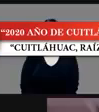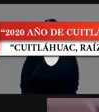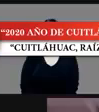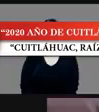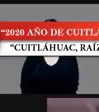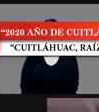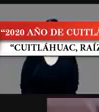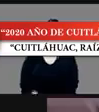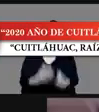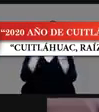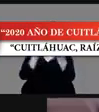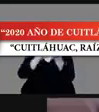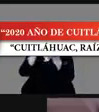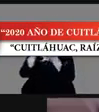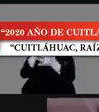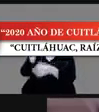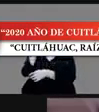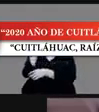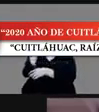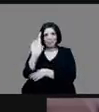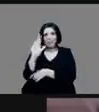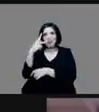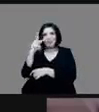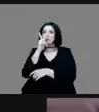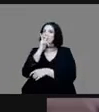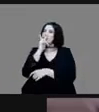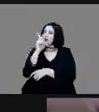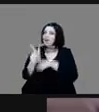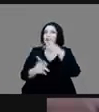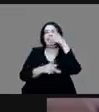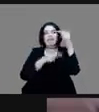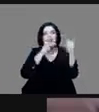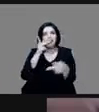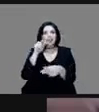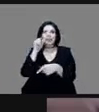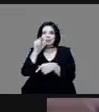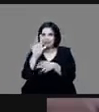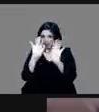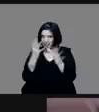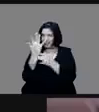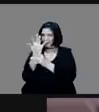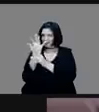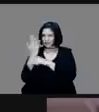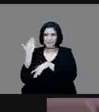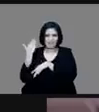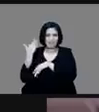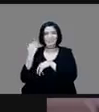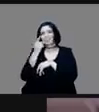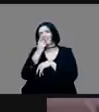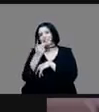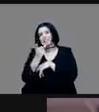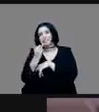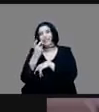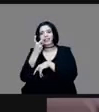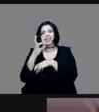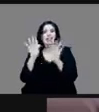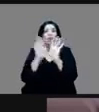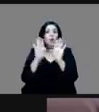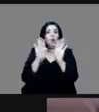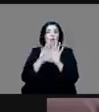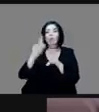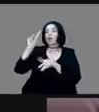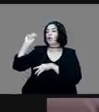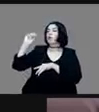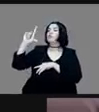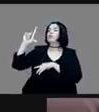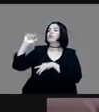Muchas gracias, doctor, por sus palabras, como bien lo comentó hace un momento, la función del Tlatoani era